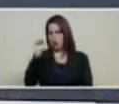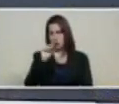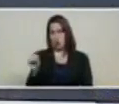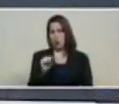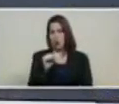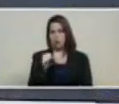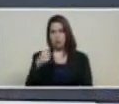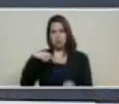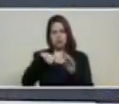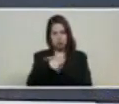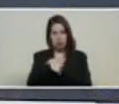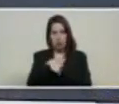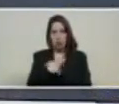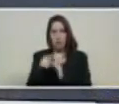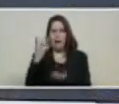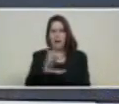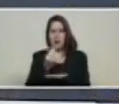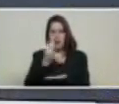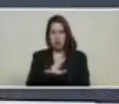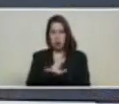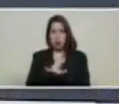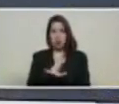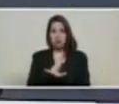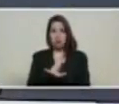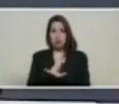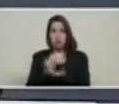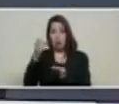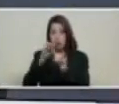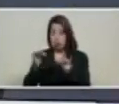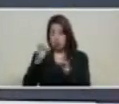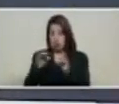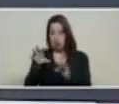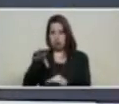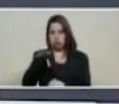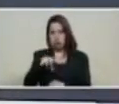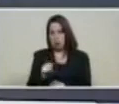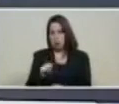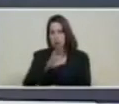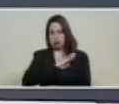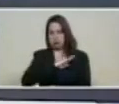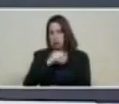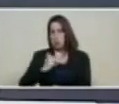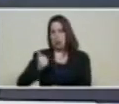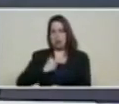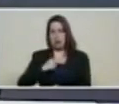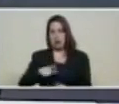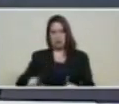y compro un certificado de ahorro en petro.